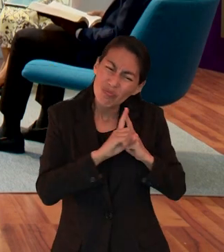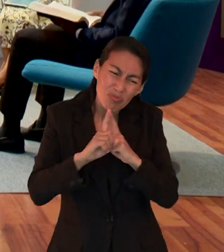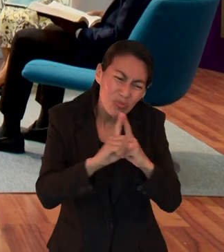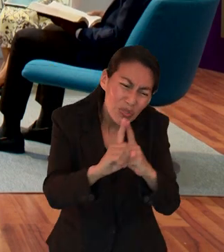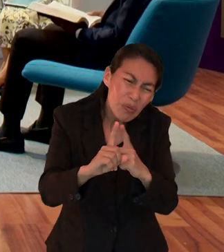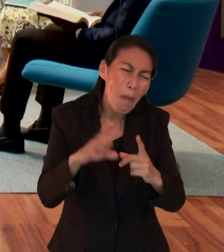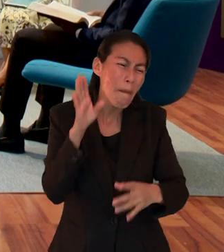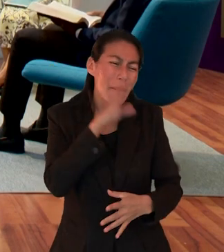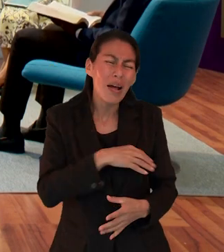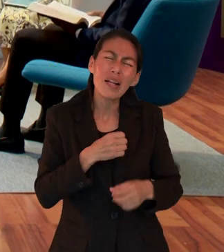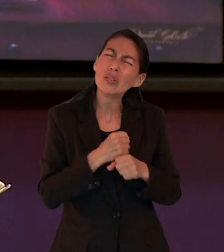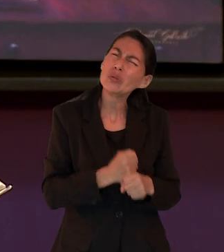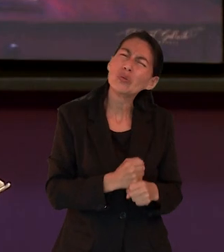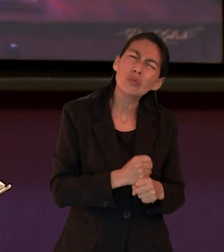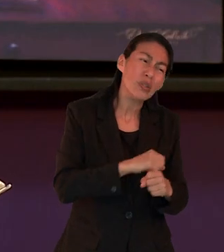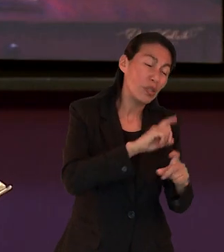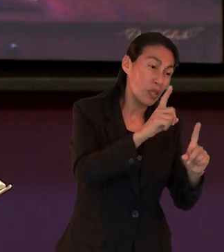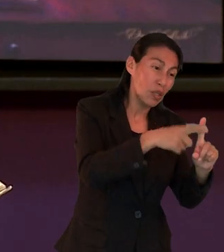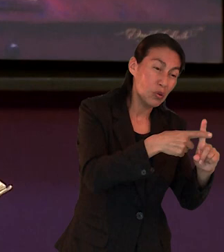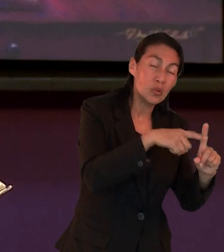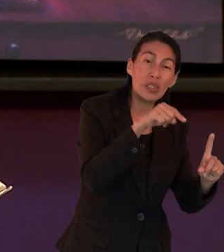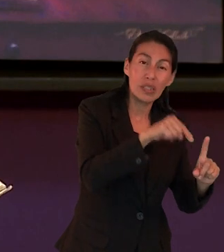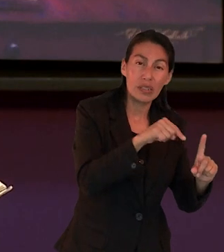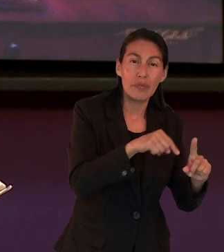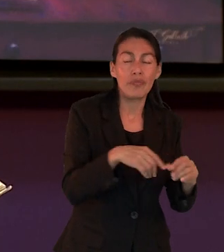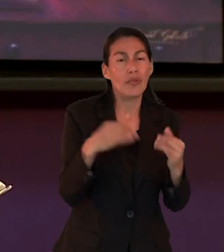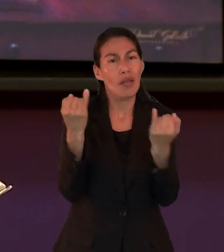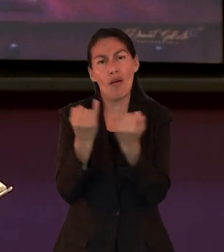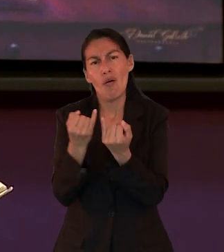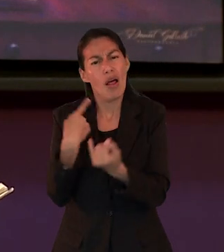en donde va a haber obstáculos nosotros también tenemos que seguir